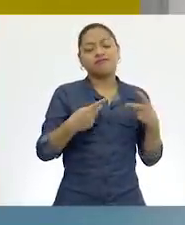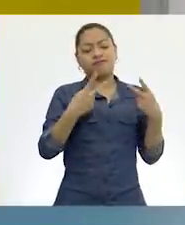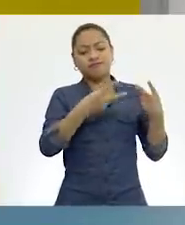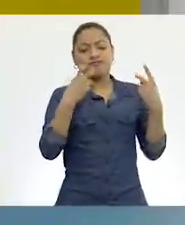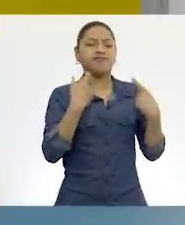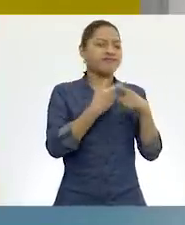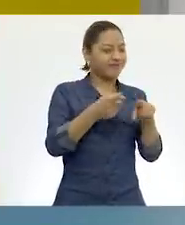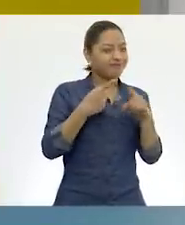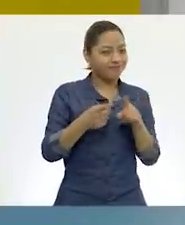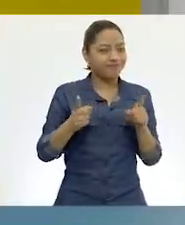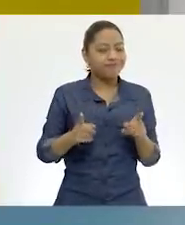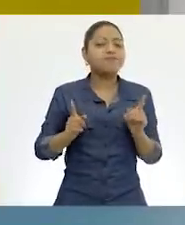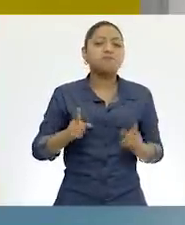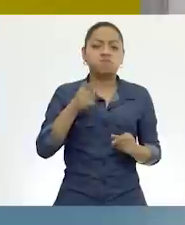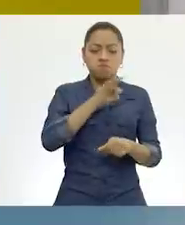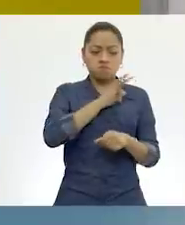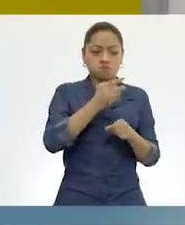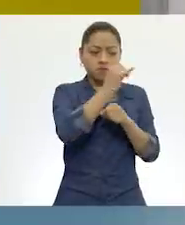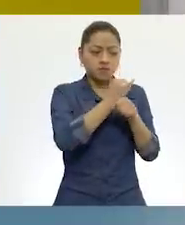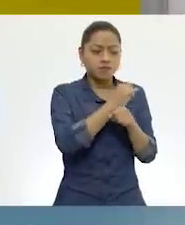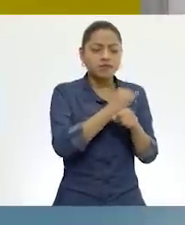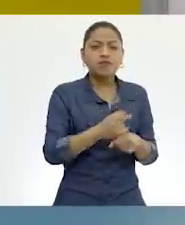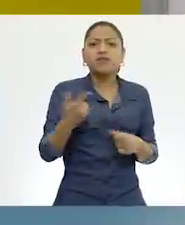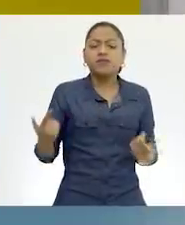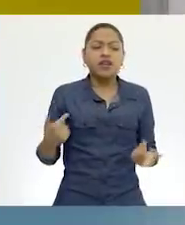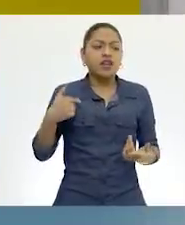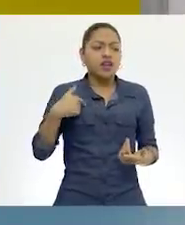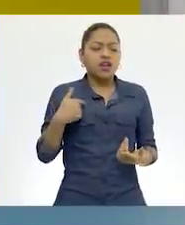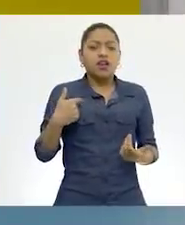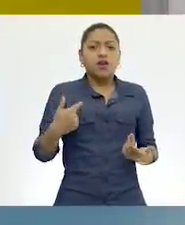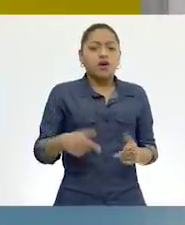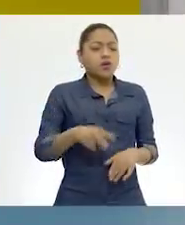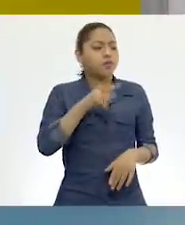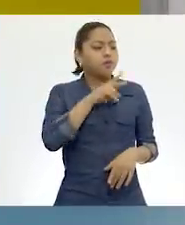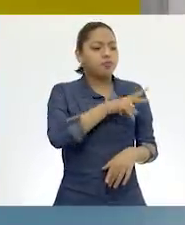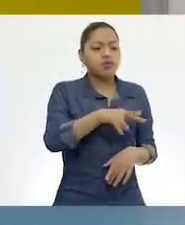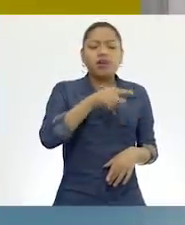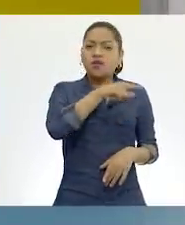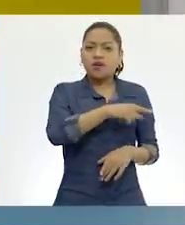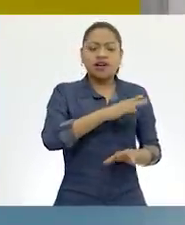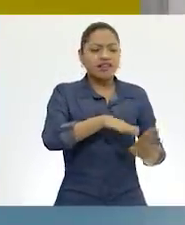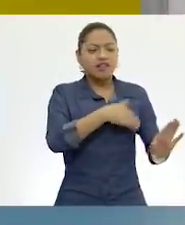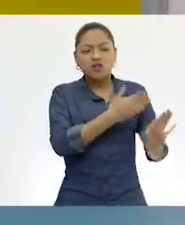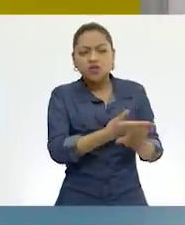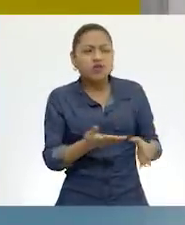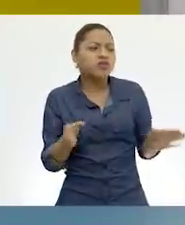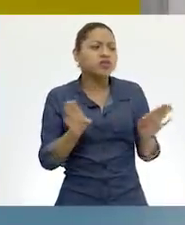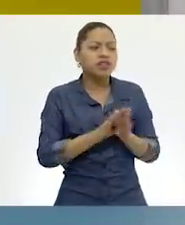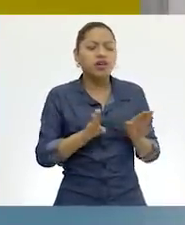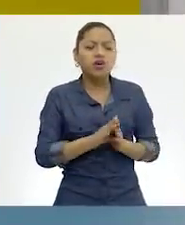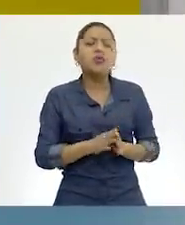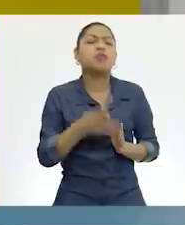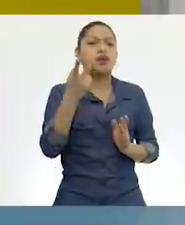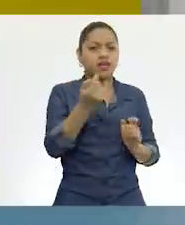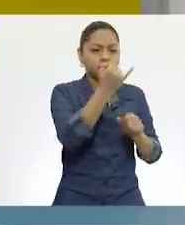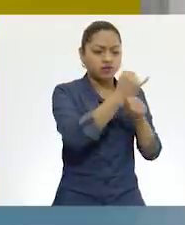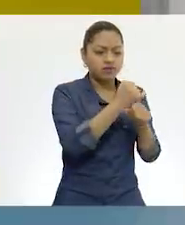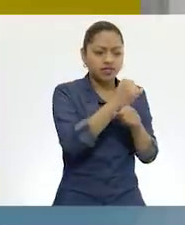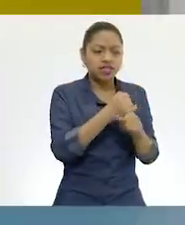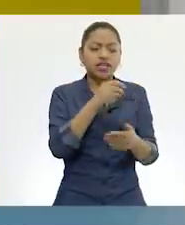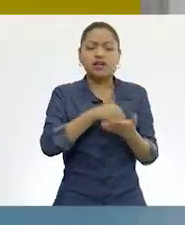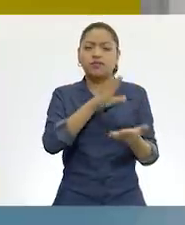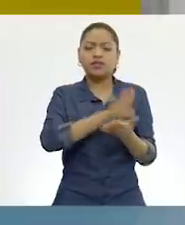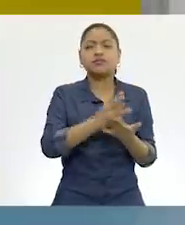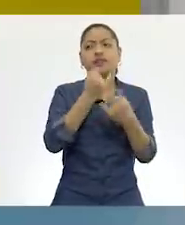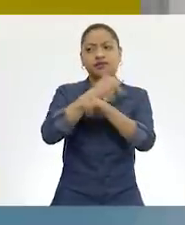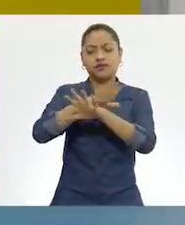también tú puedes hacer una investigación de qué manera está afectando eso a tu comunidad. Entonces hay una diversidad de temas que